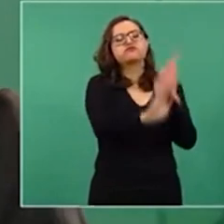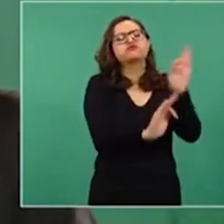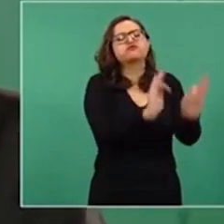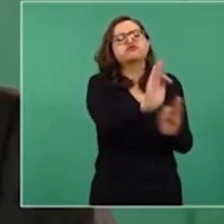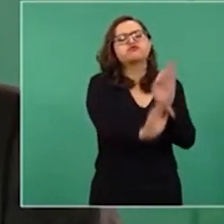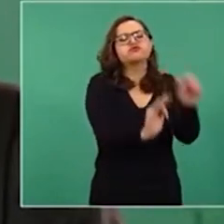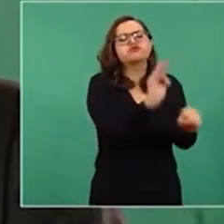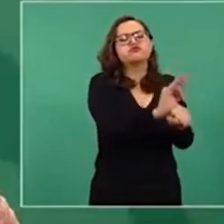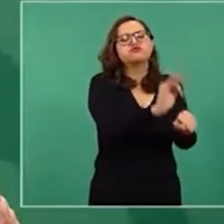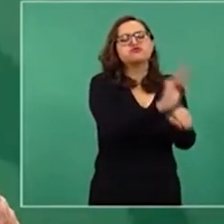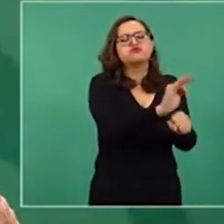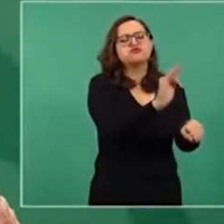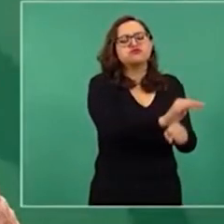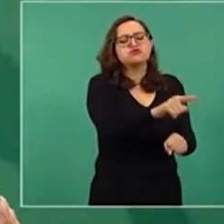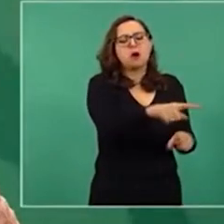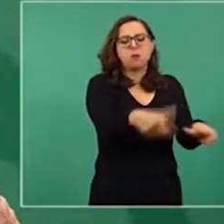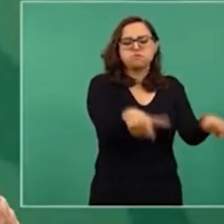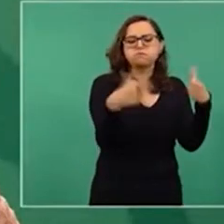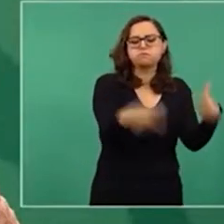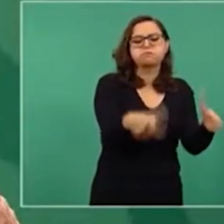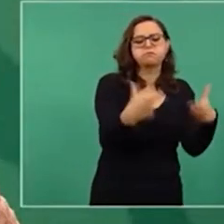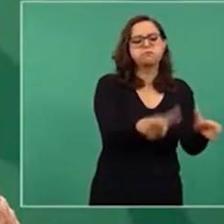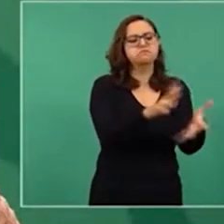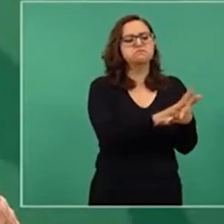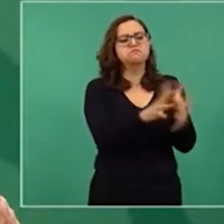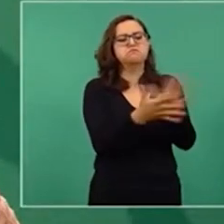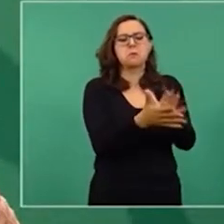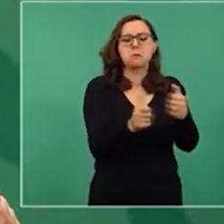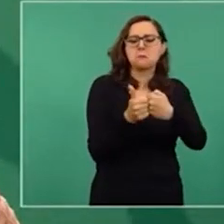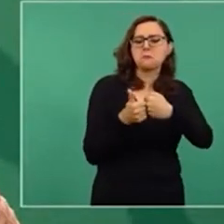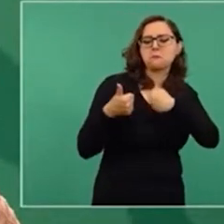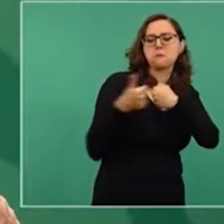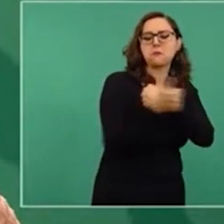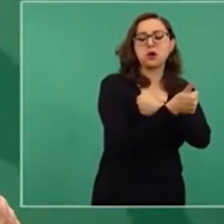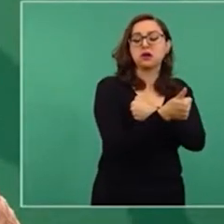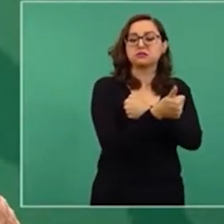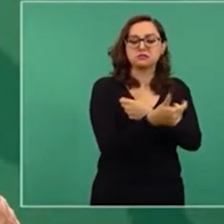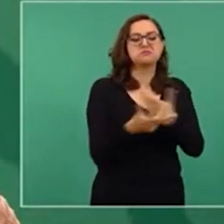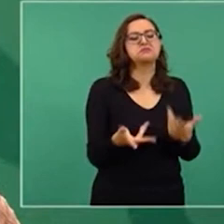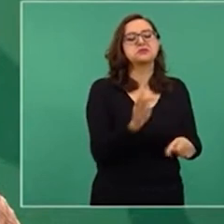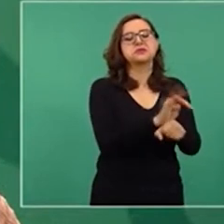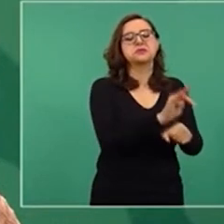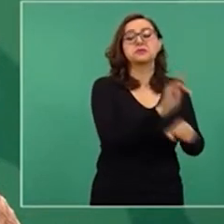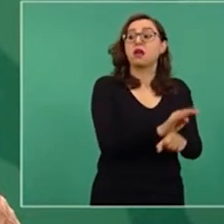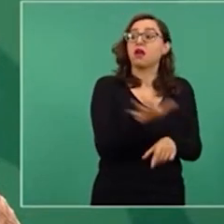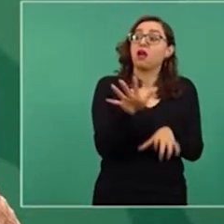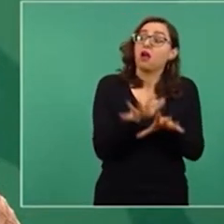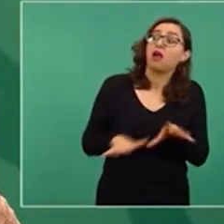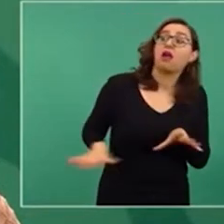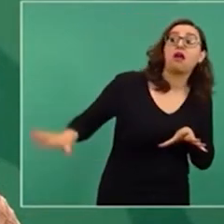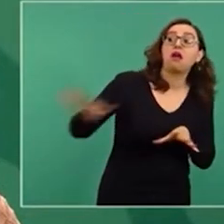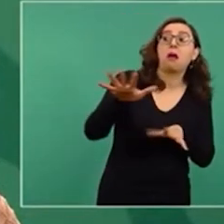los que no tienen agarraderas, influencias o no tienen con qué comprar su inocencia.